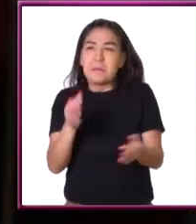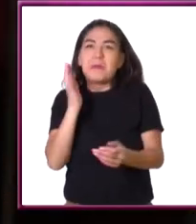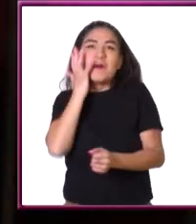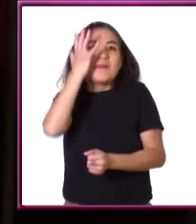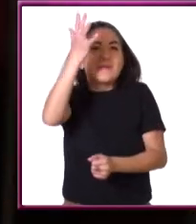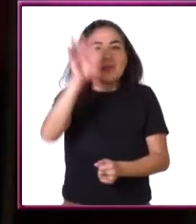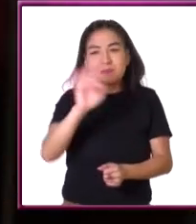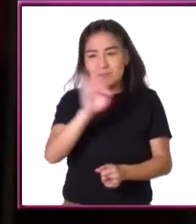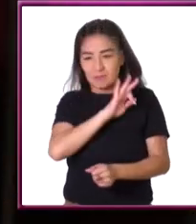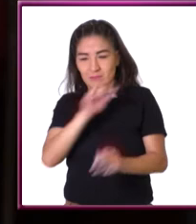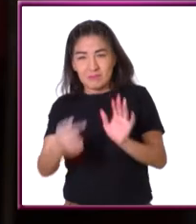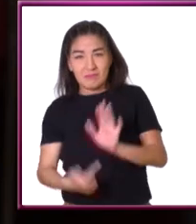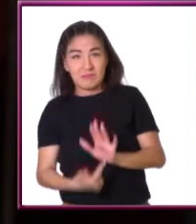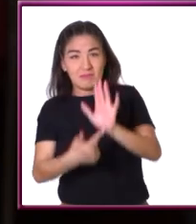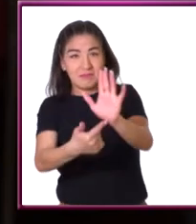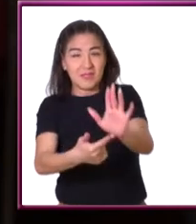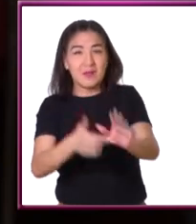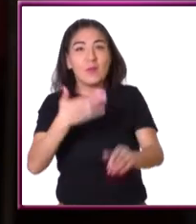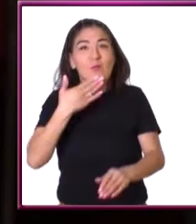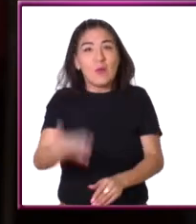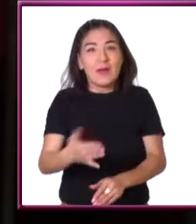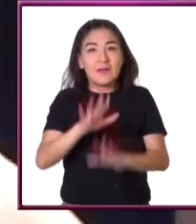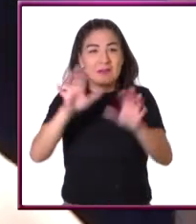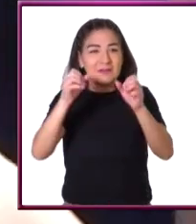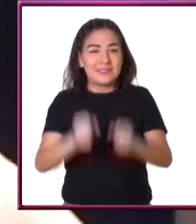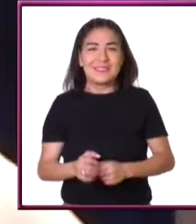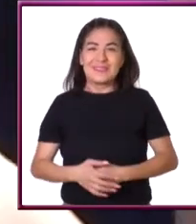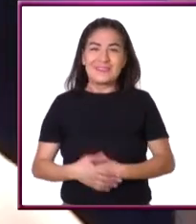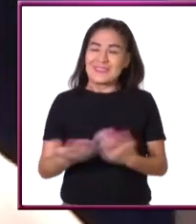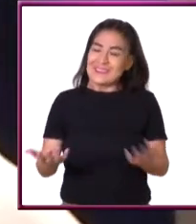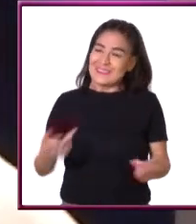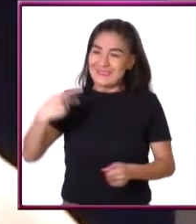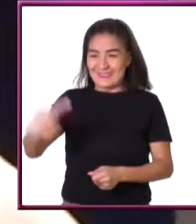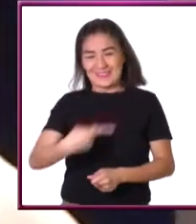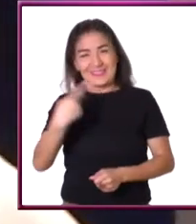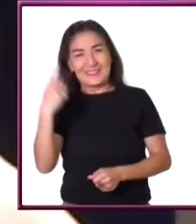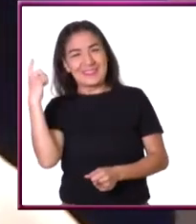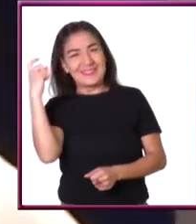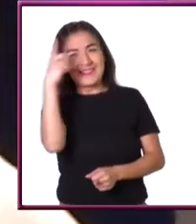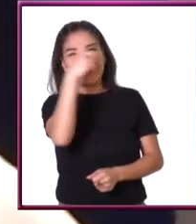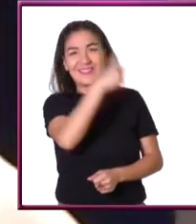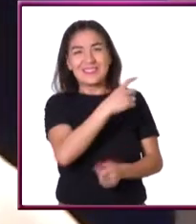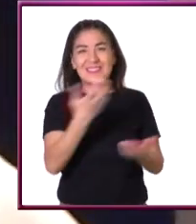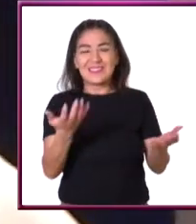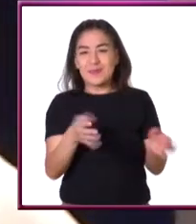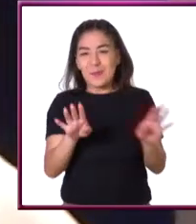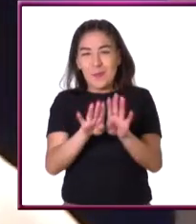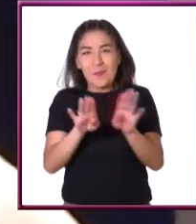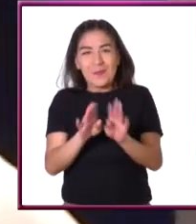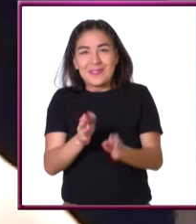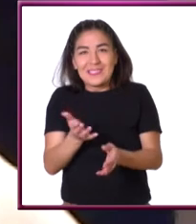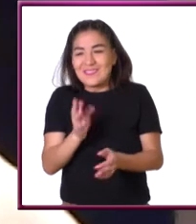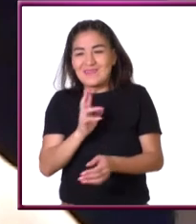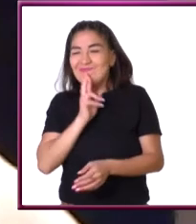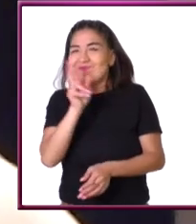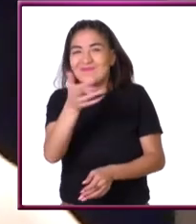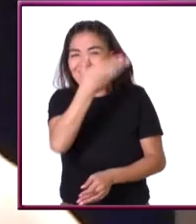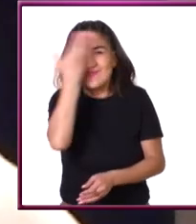realmente comprobar esta conjetura? Es una pregunta difícil, es una pregunta compleja.